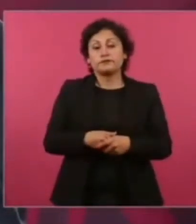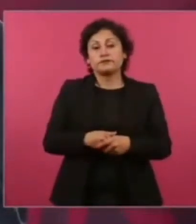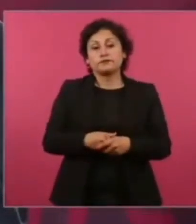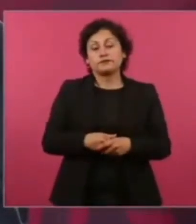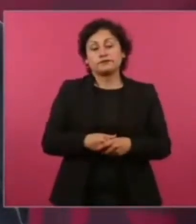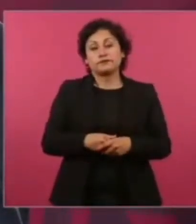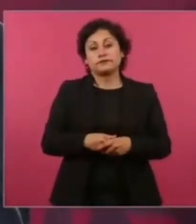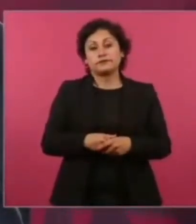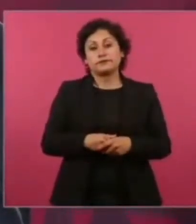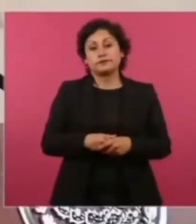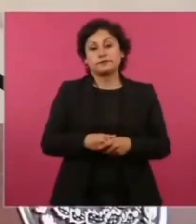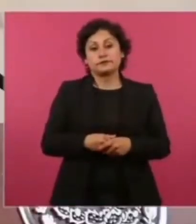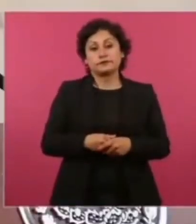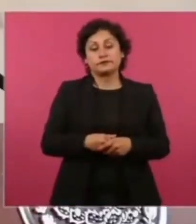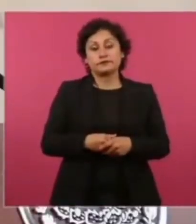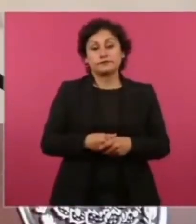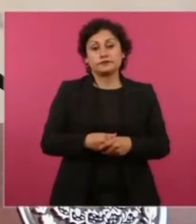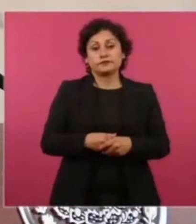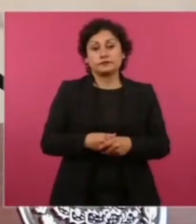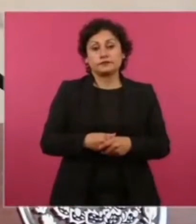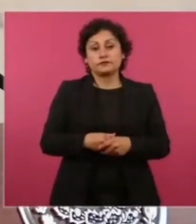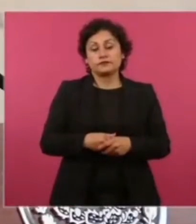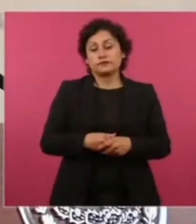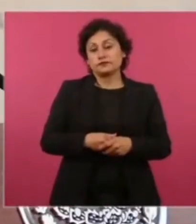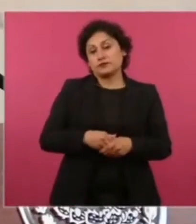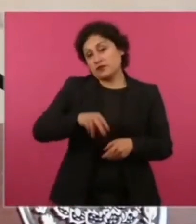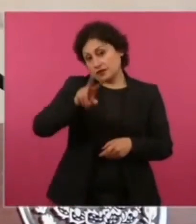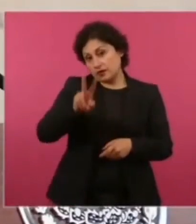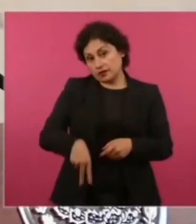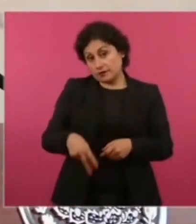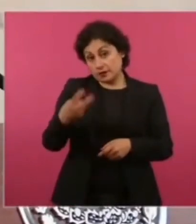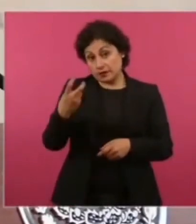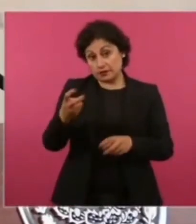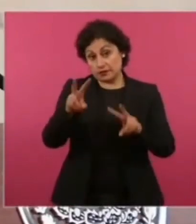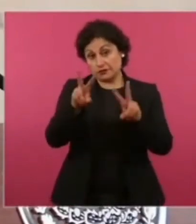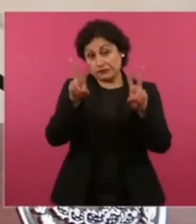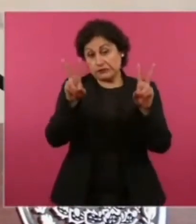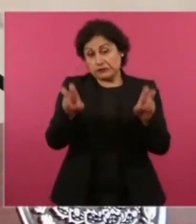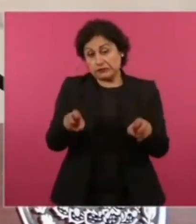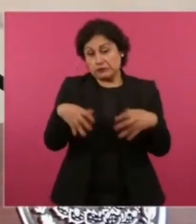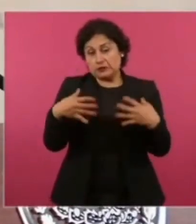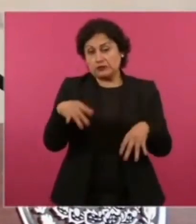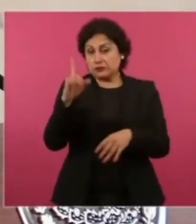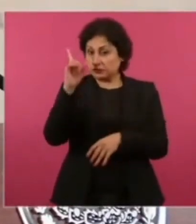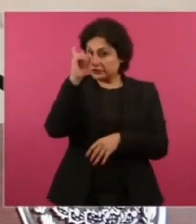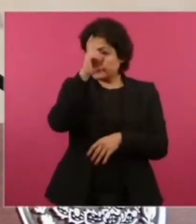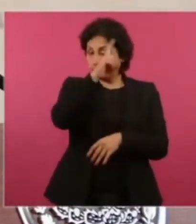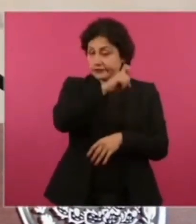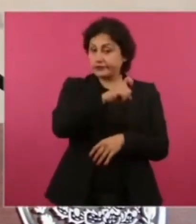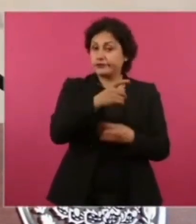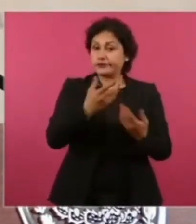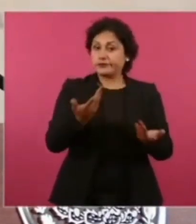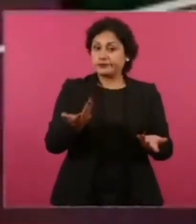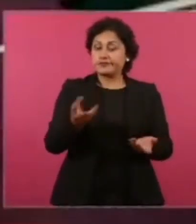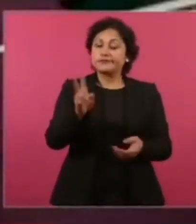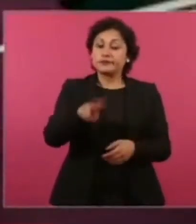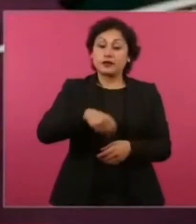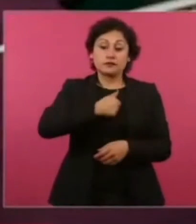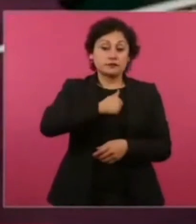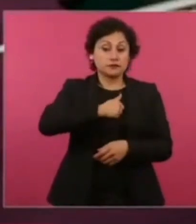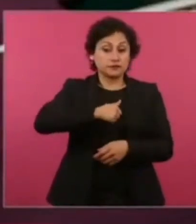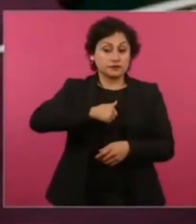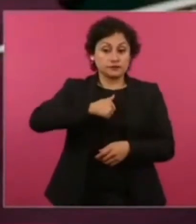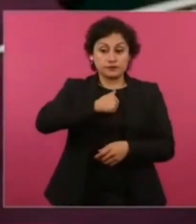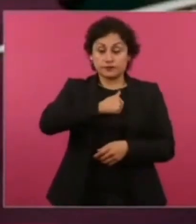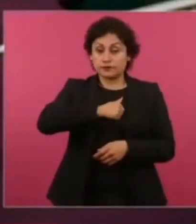Son momentos muy difíciles, lamentables y